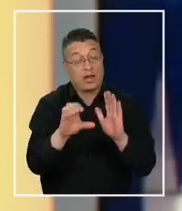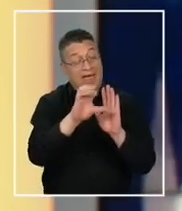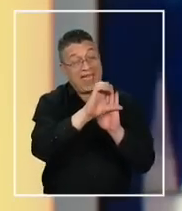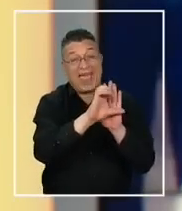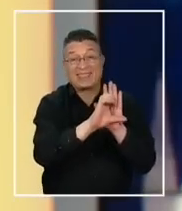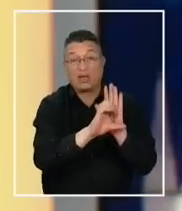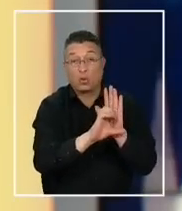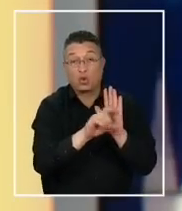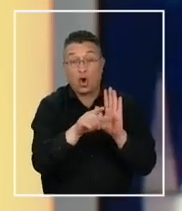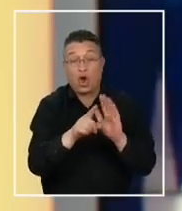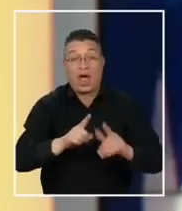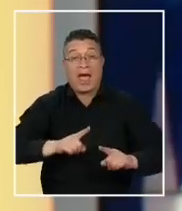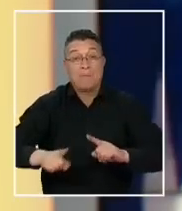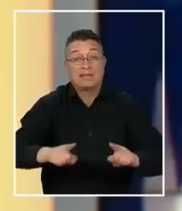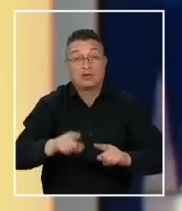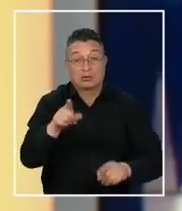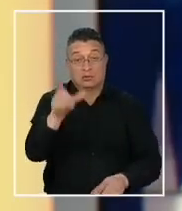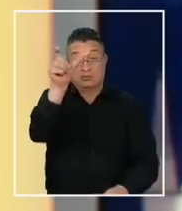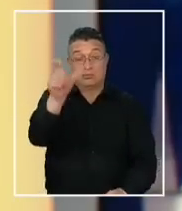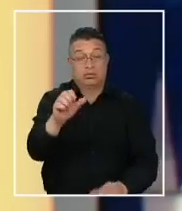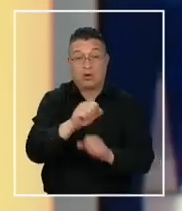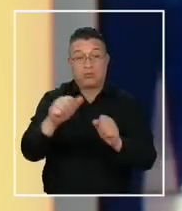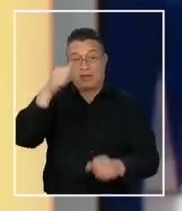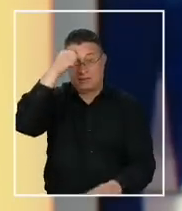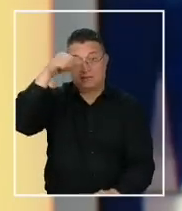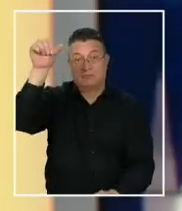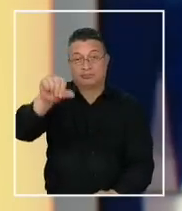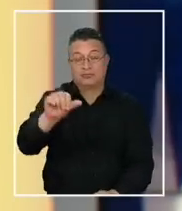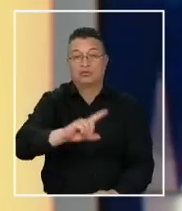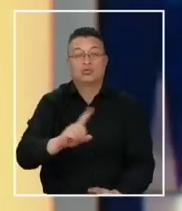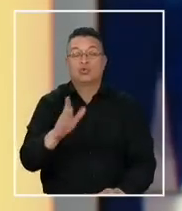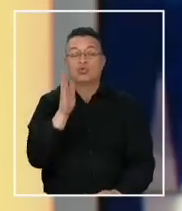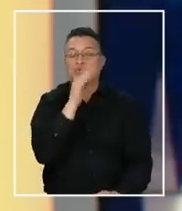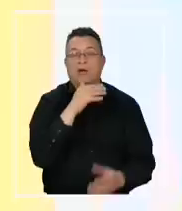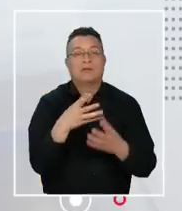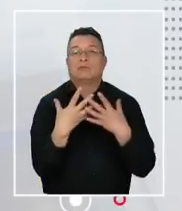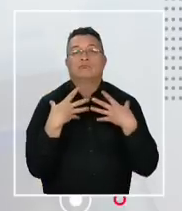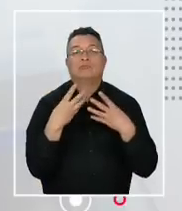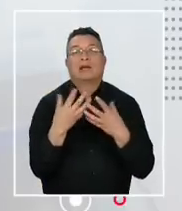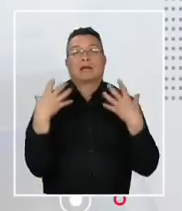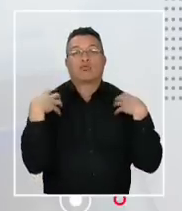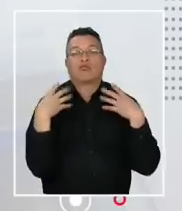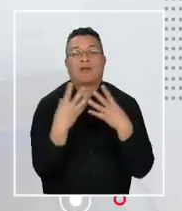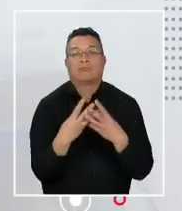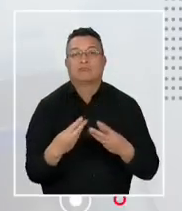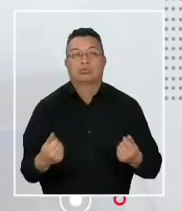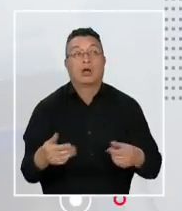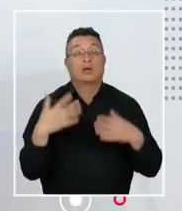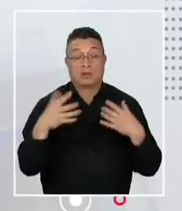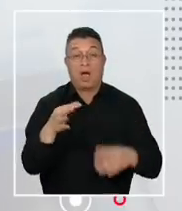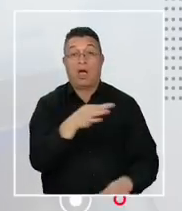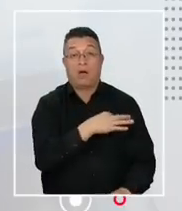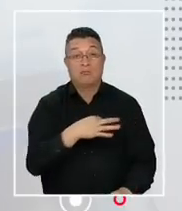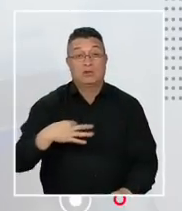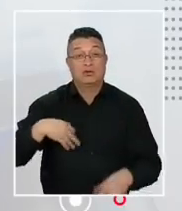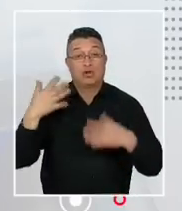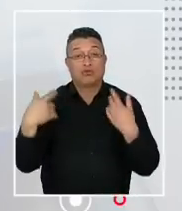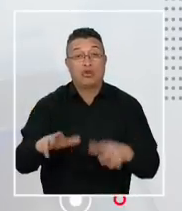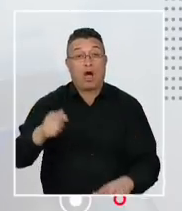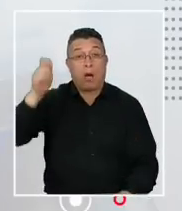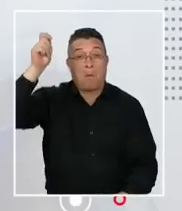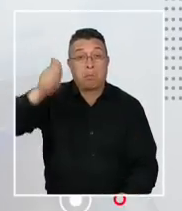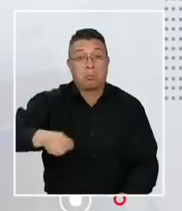administrativo, la raíz no podría ser sancionado al extinguirse su responsabilidad. La ministra ya prejuzgó, ya decidió